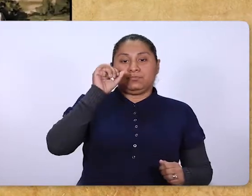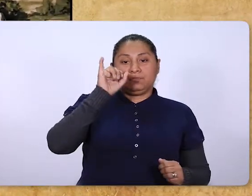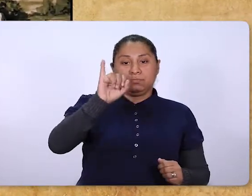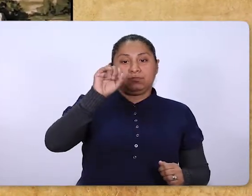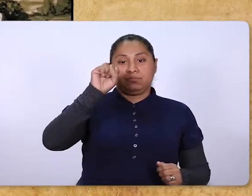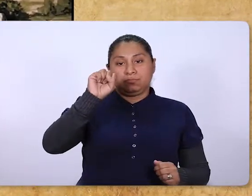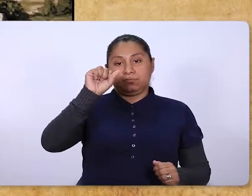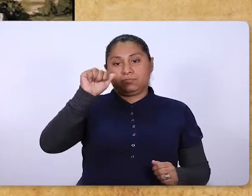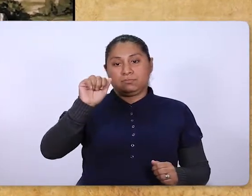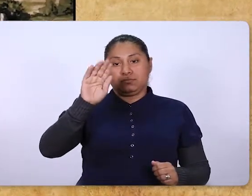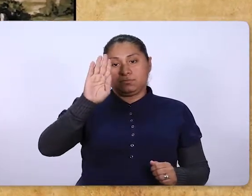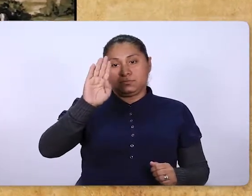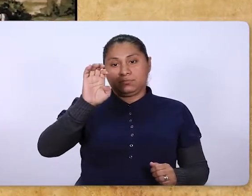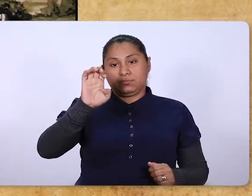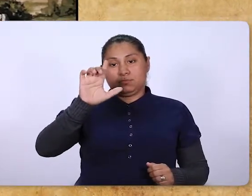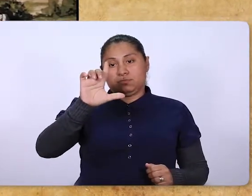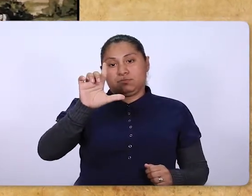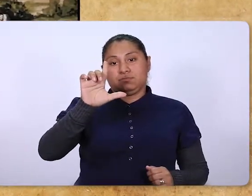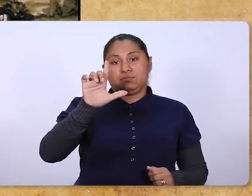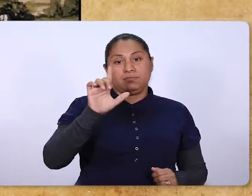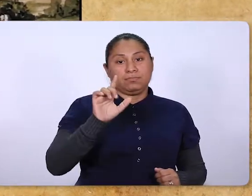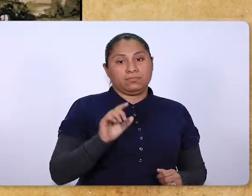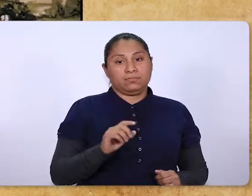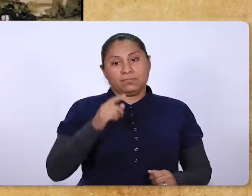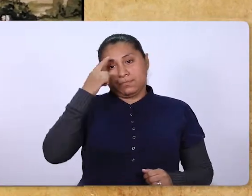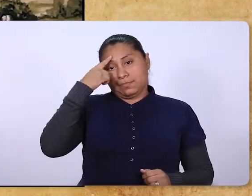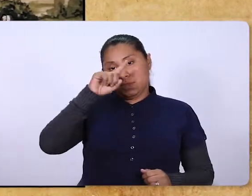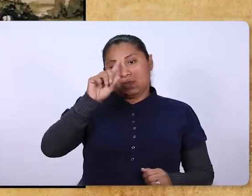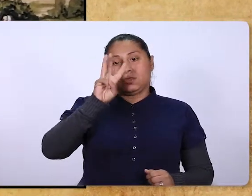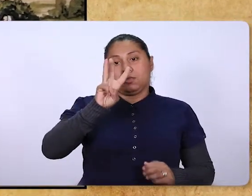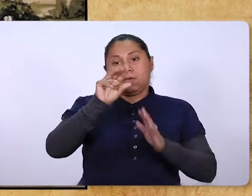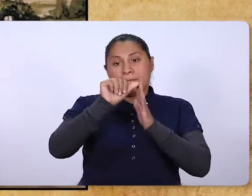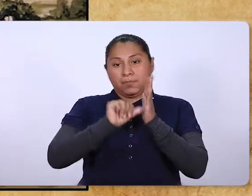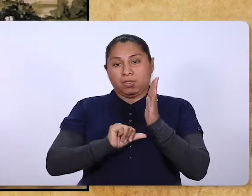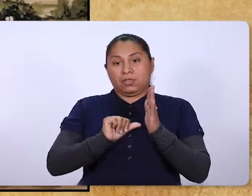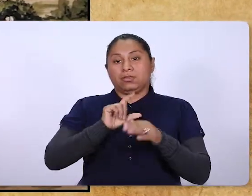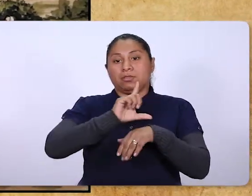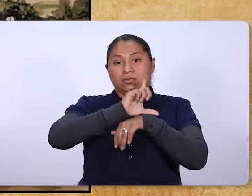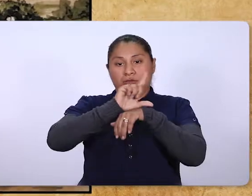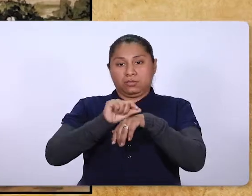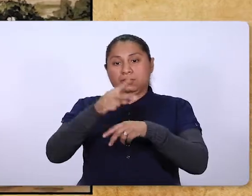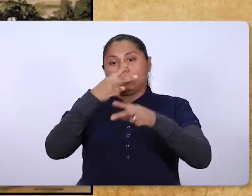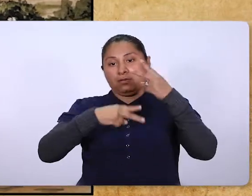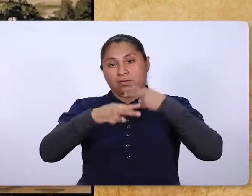María se quedó con Isabel unos tres meses, y después regresó a su casa.